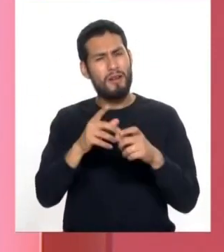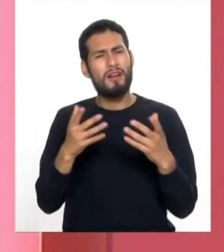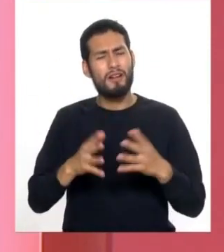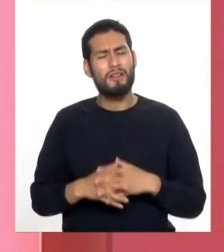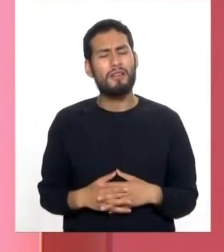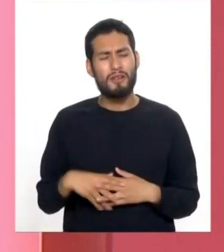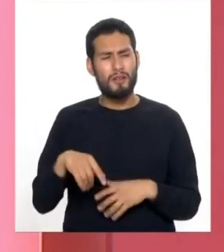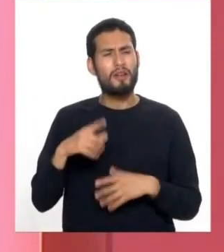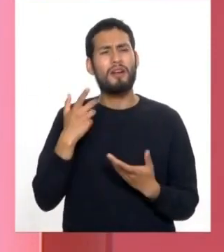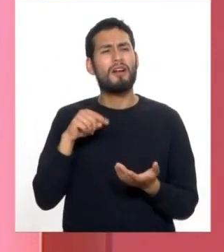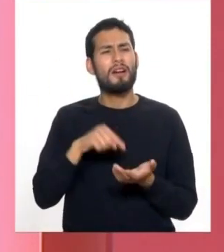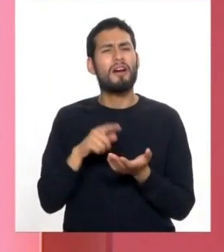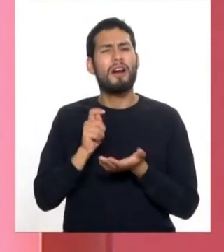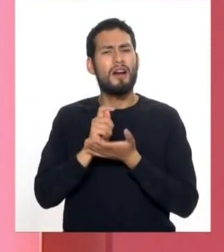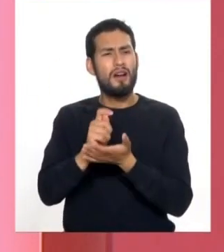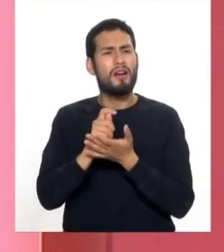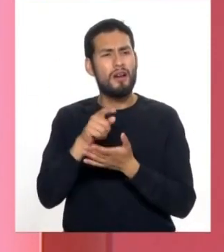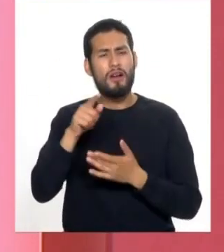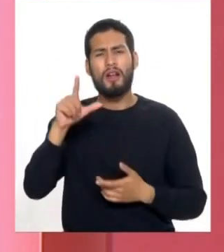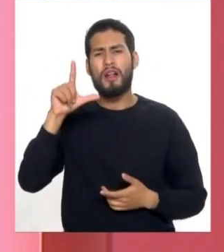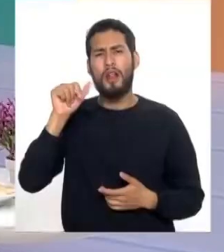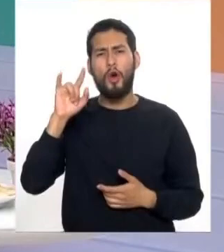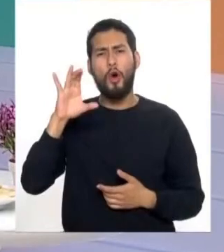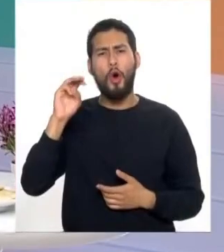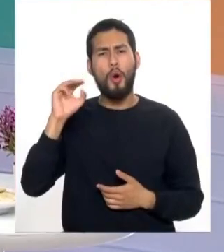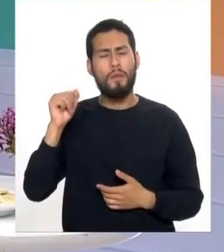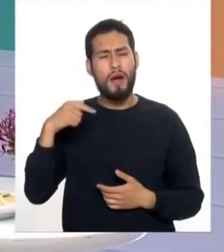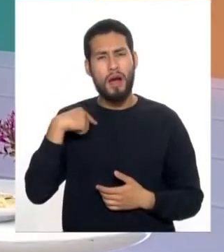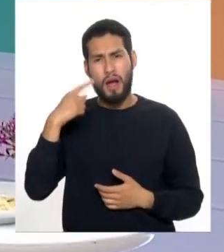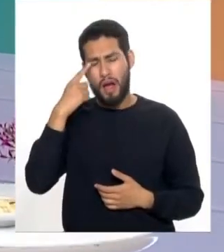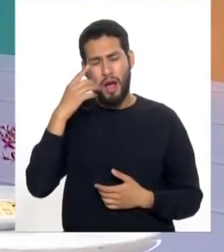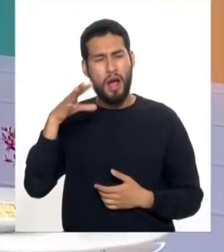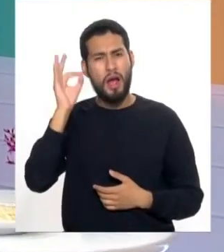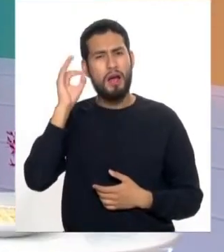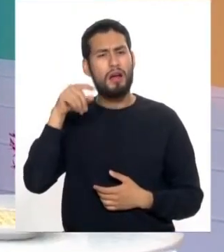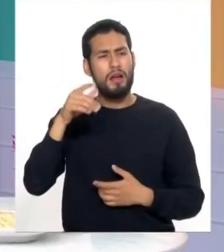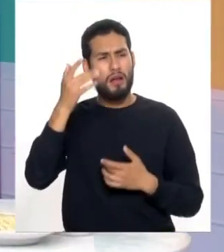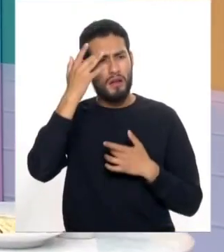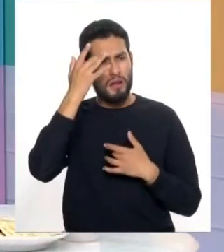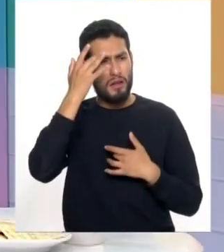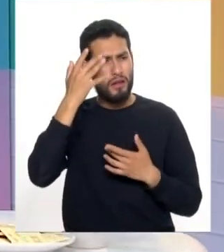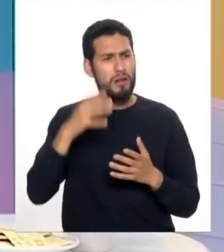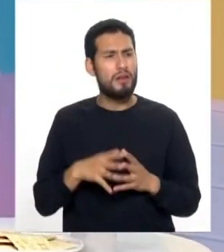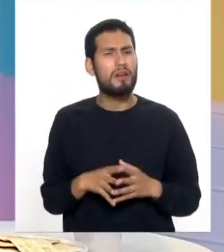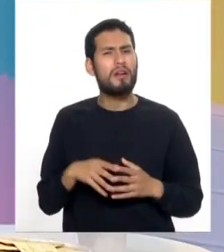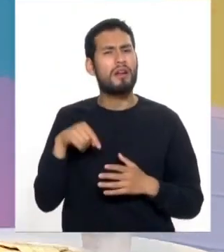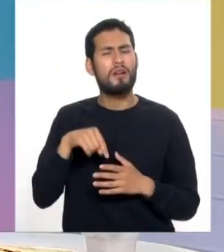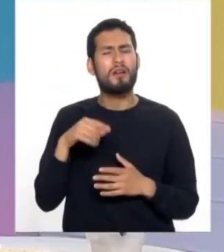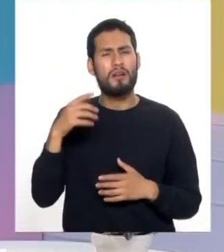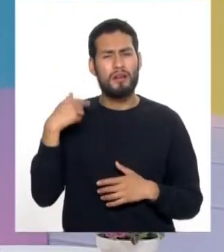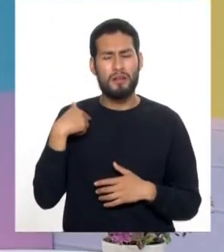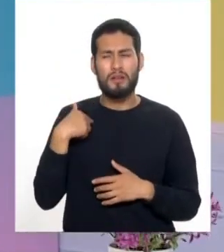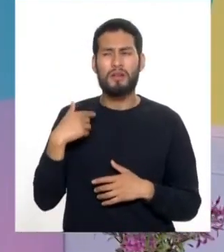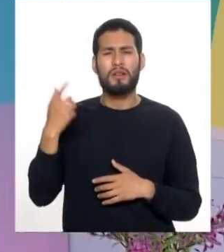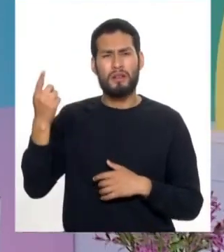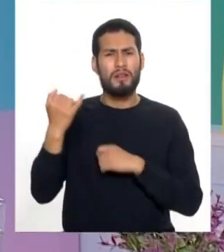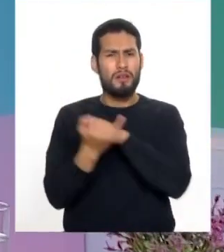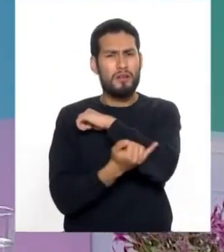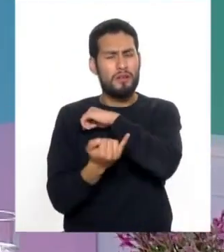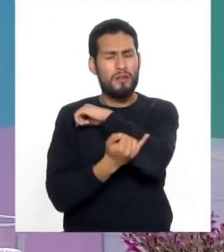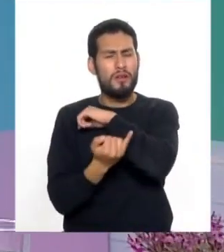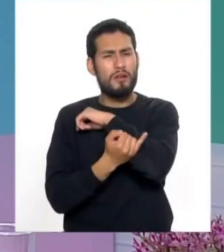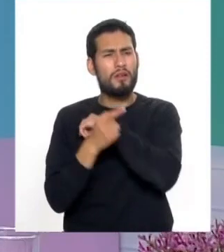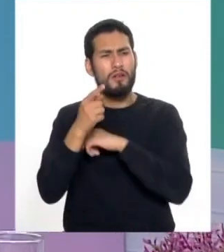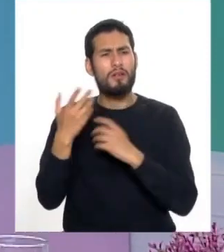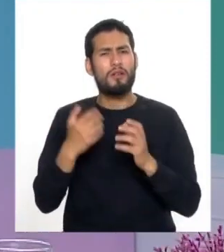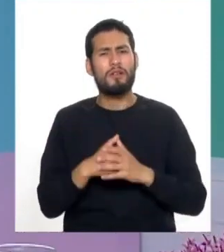a un tratamiento médico de leucoma. Que me han detectado esa enfermedad en el Instituto Octavólico